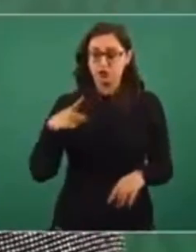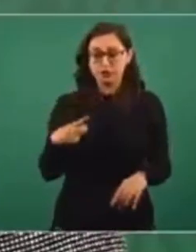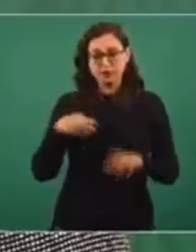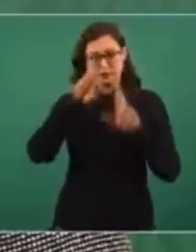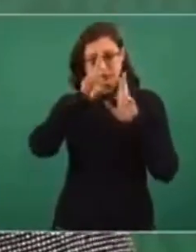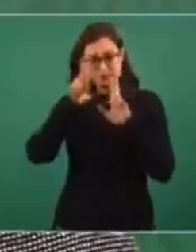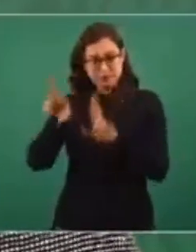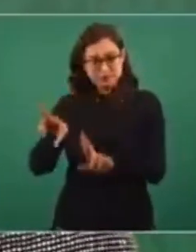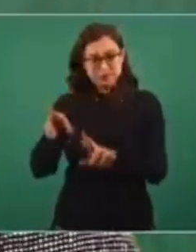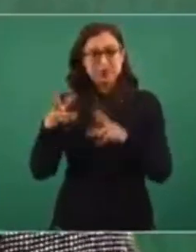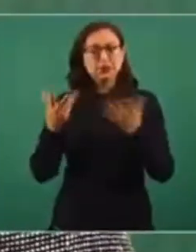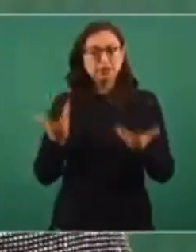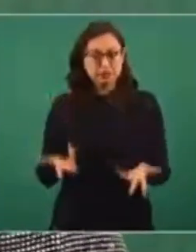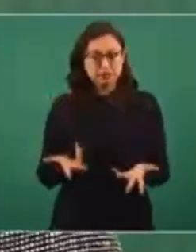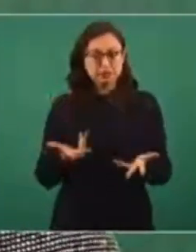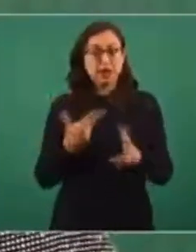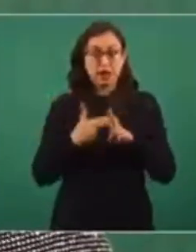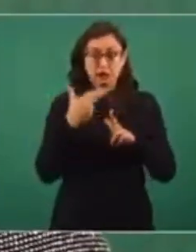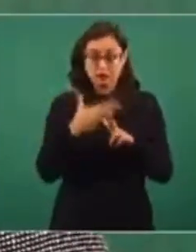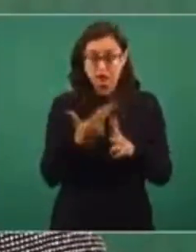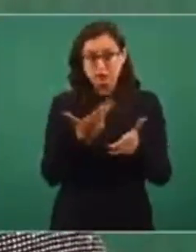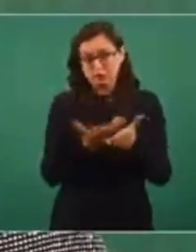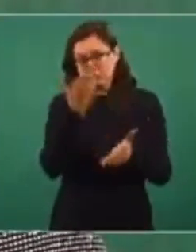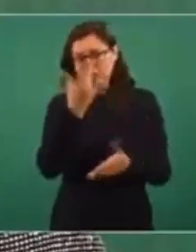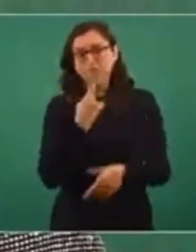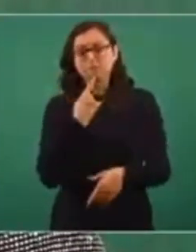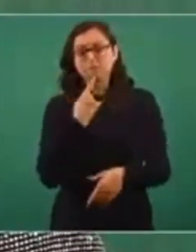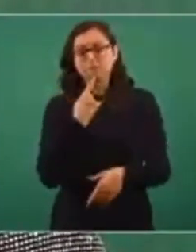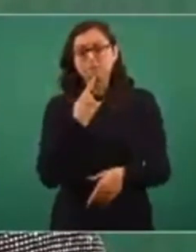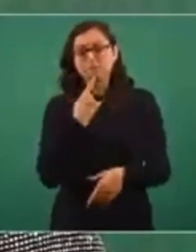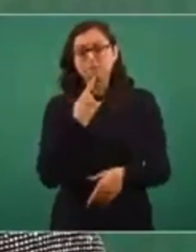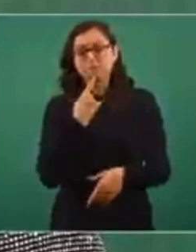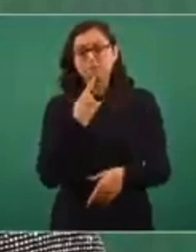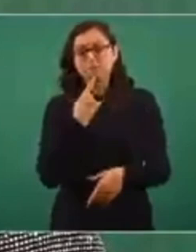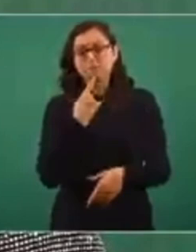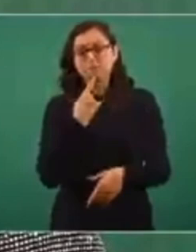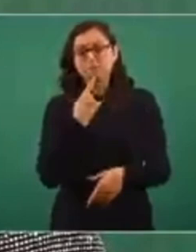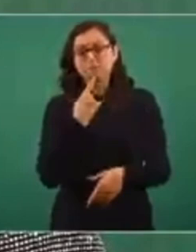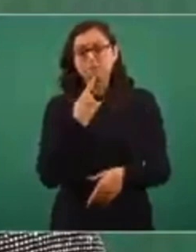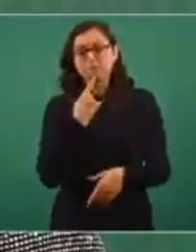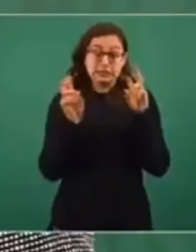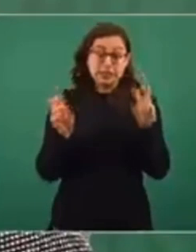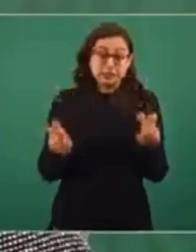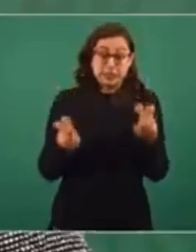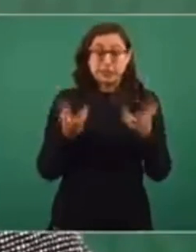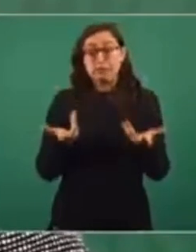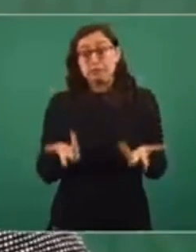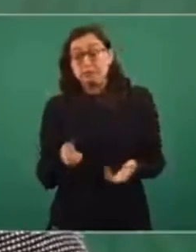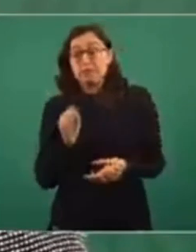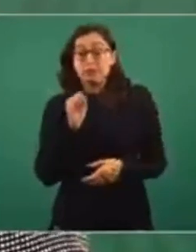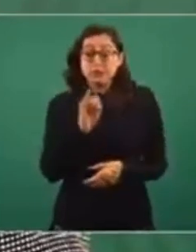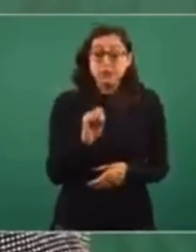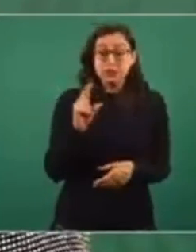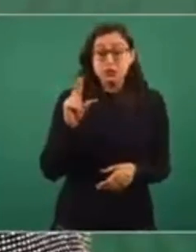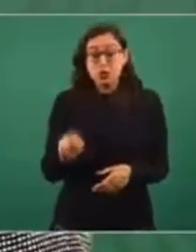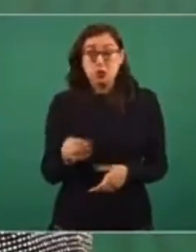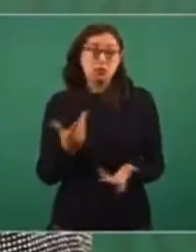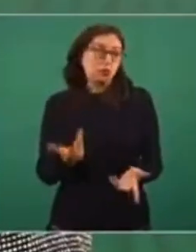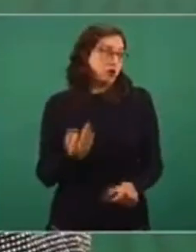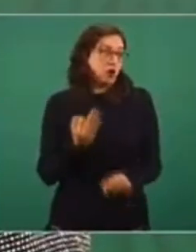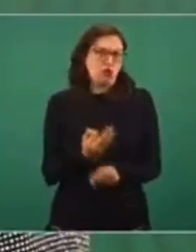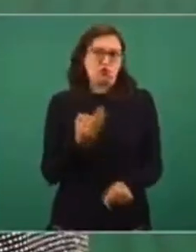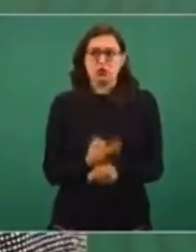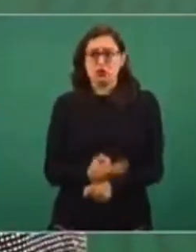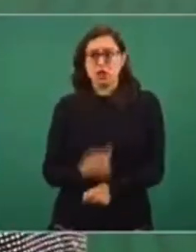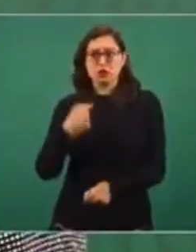Entonces, creo que en ese sentido tendremos o no conocimiento, yo en este momento no tengo